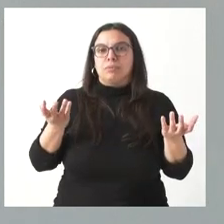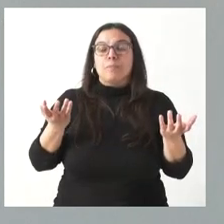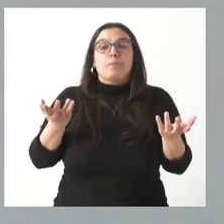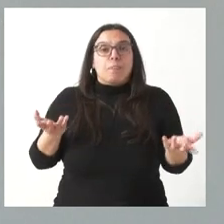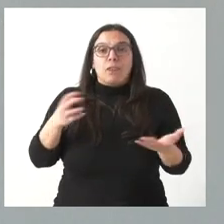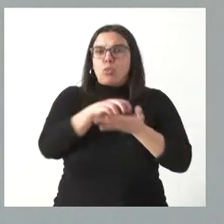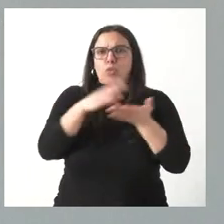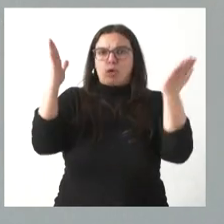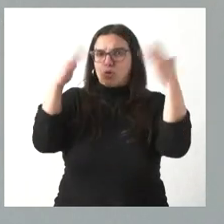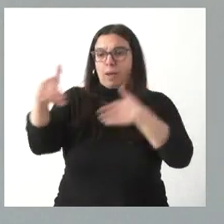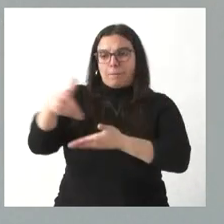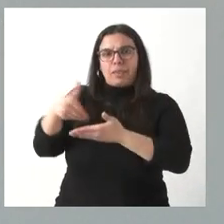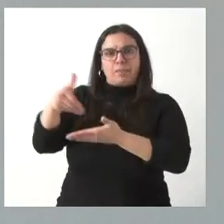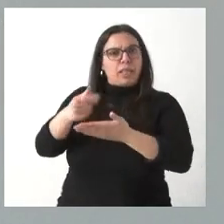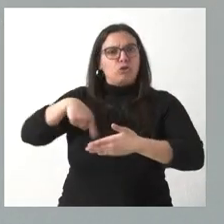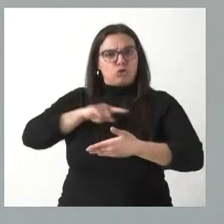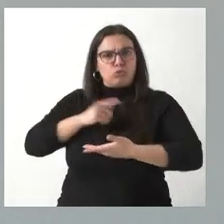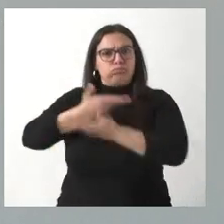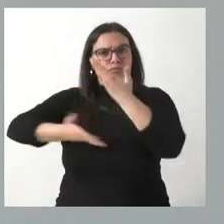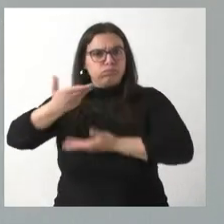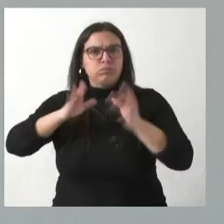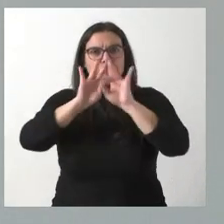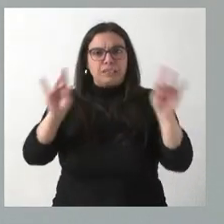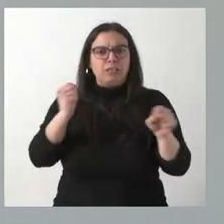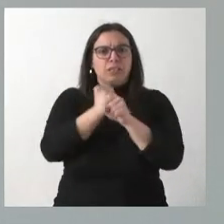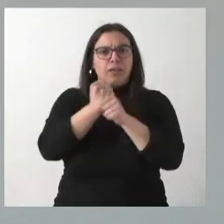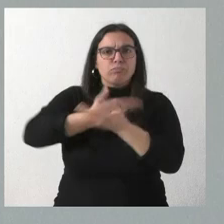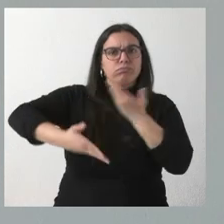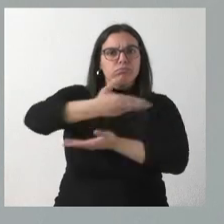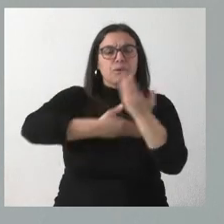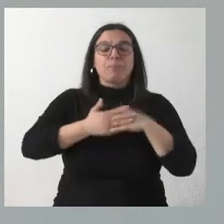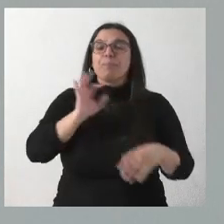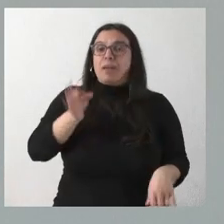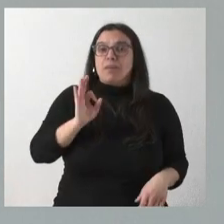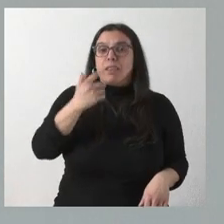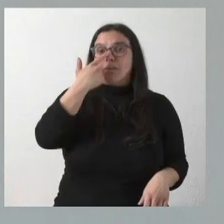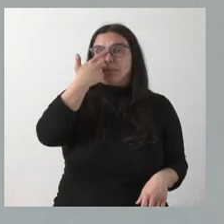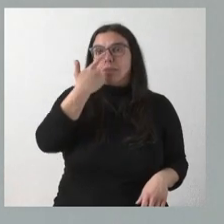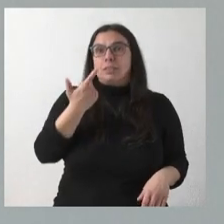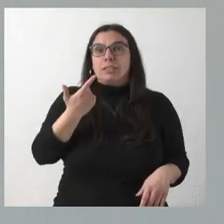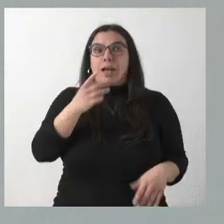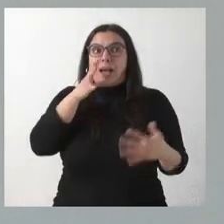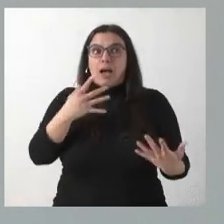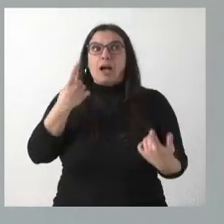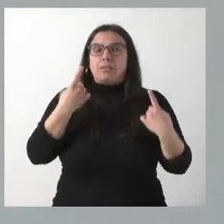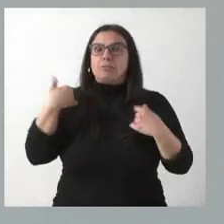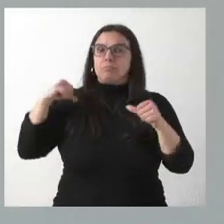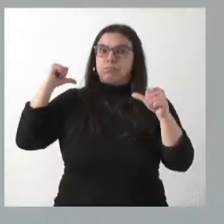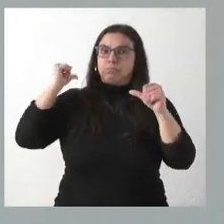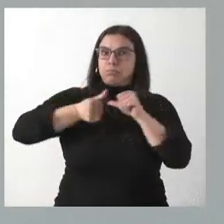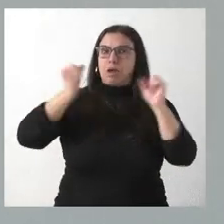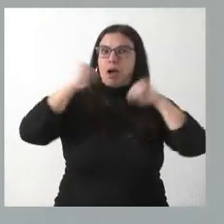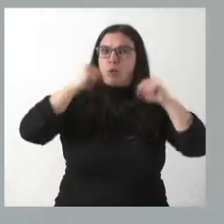sin lugar a dudas, pues estamos todos implicados y trabajando conjuntamente. Bien, es cierto que el hecho de que hayamos llegado a algunos acuerdos y les he ditado